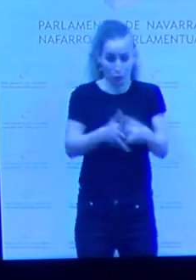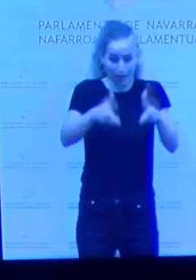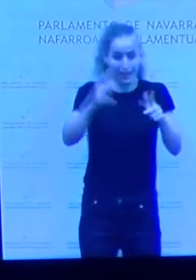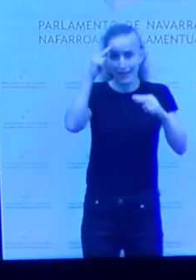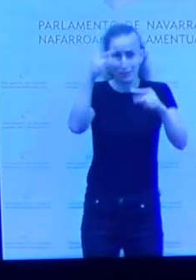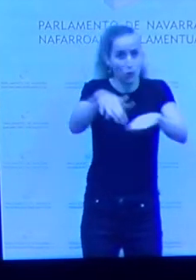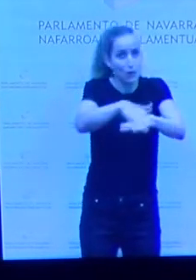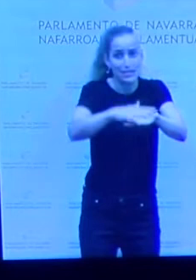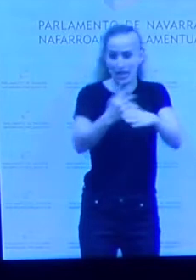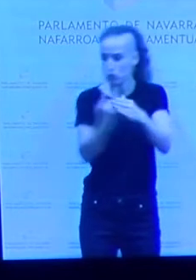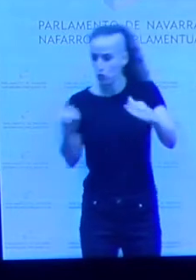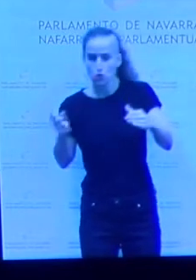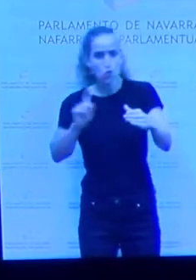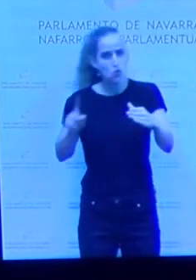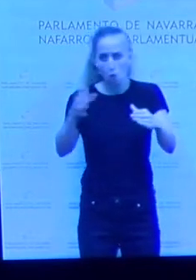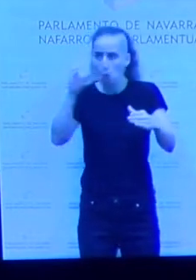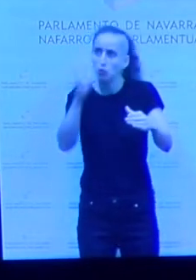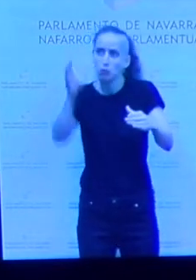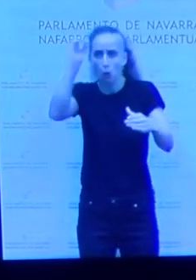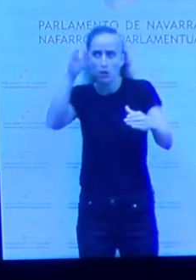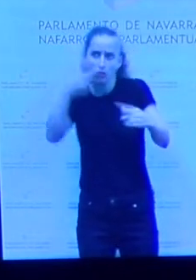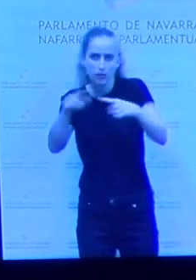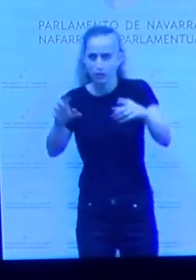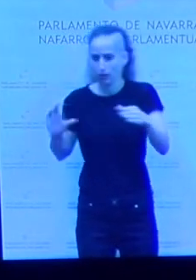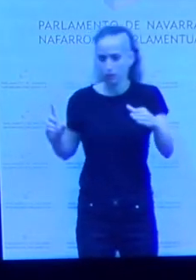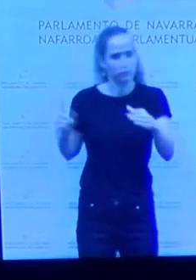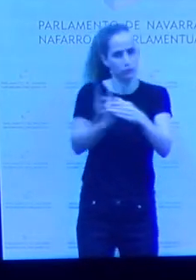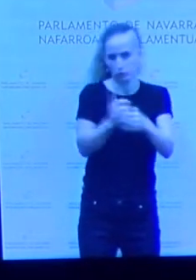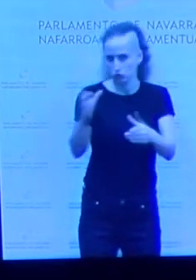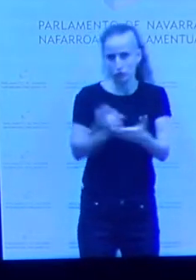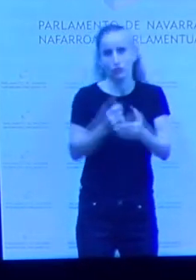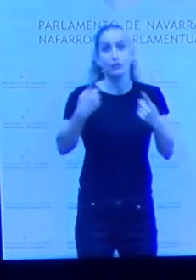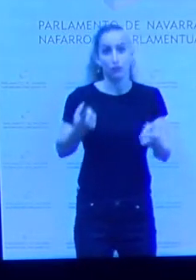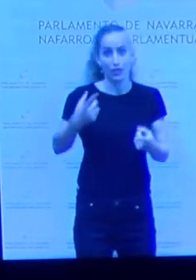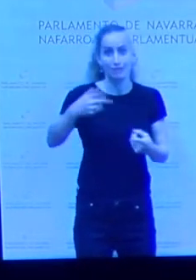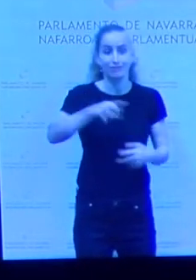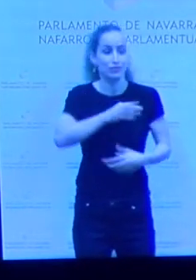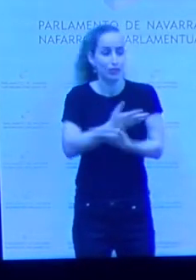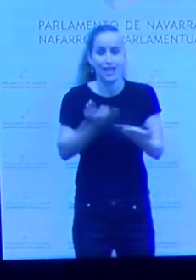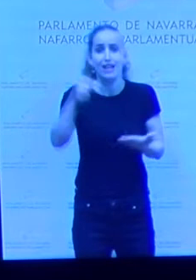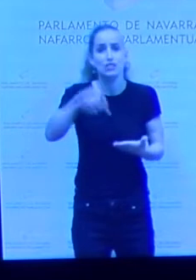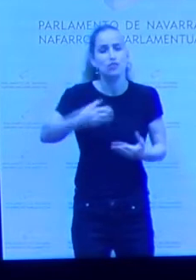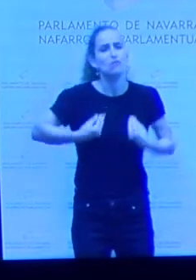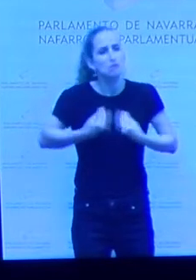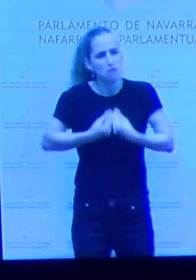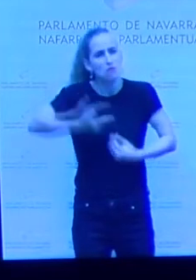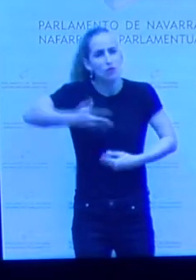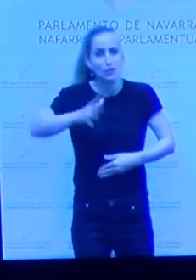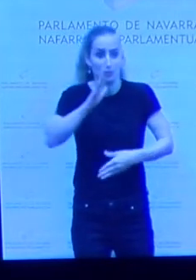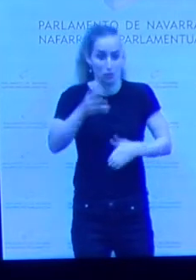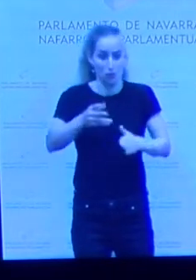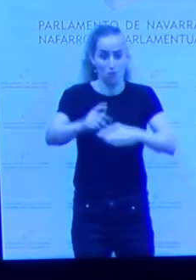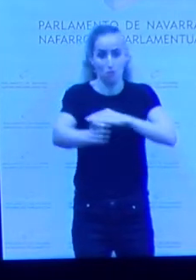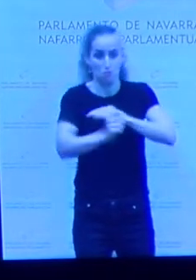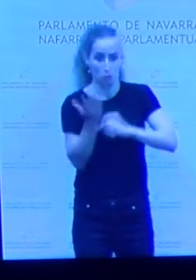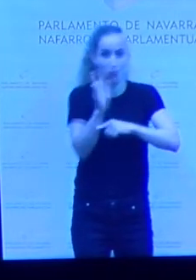no exclusión del que piensa diferente. Fíjese, señoría, sí es importante para este Gobierno la convivencia, que es una propuesta estratégica que incluso la